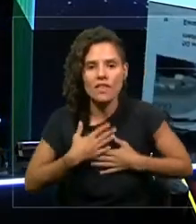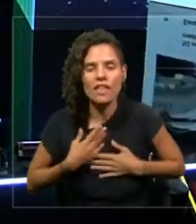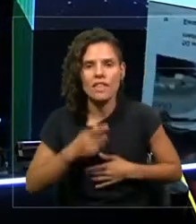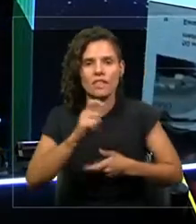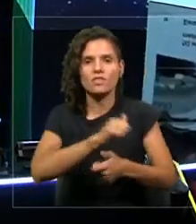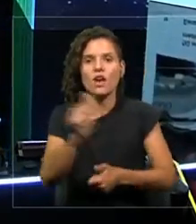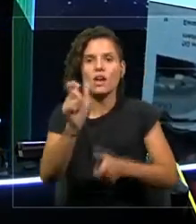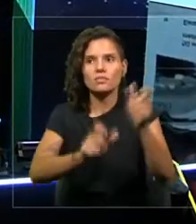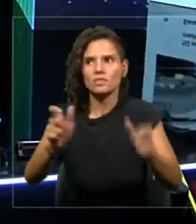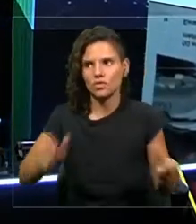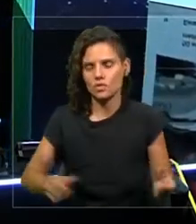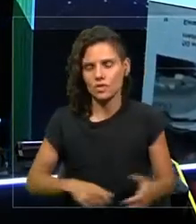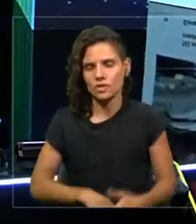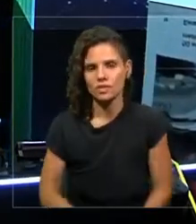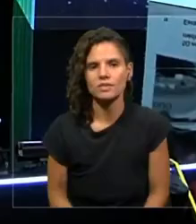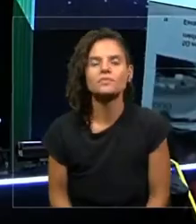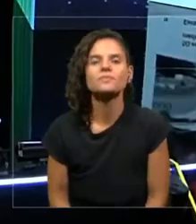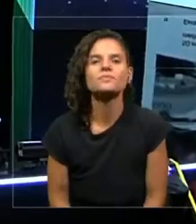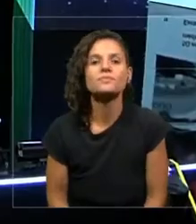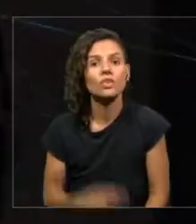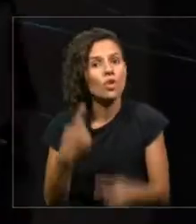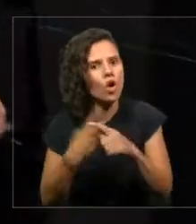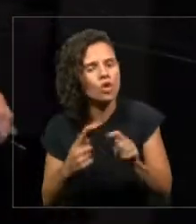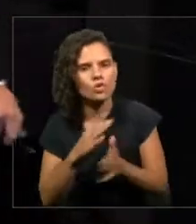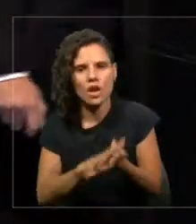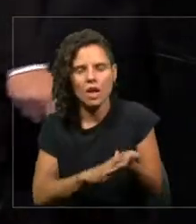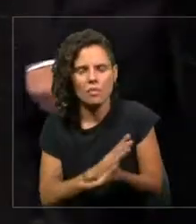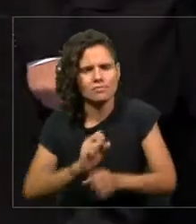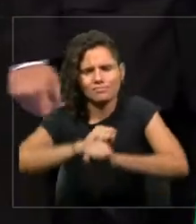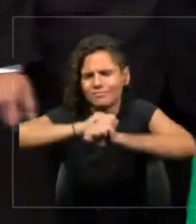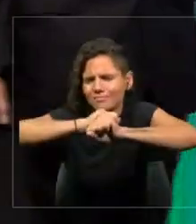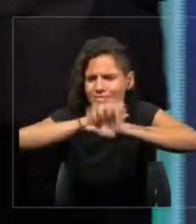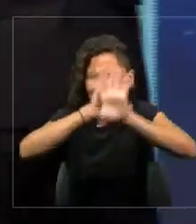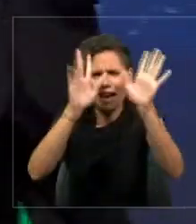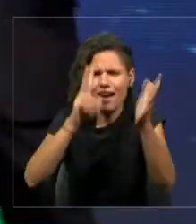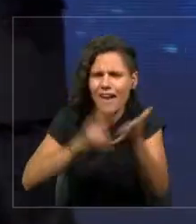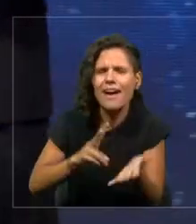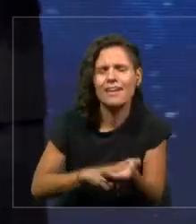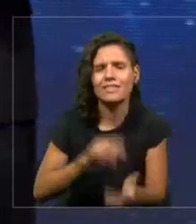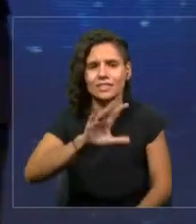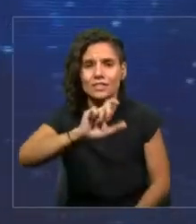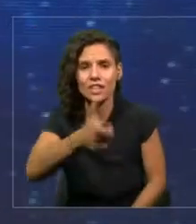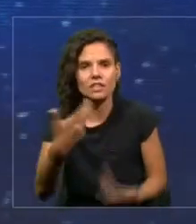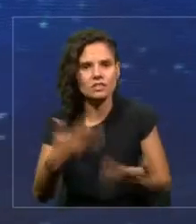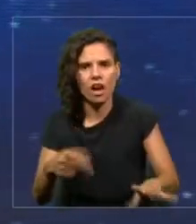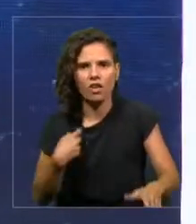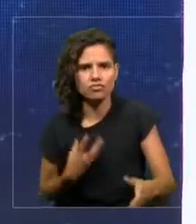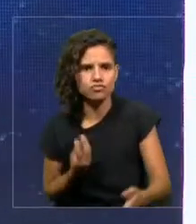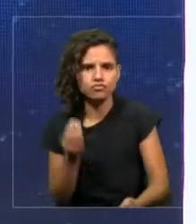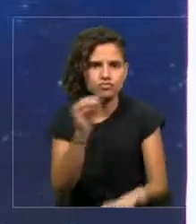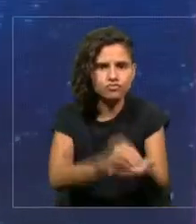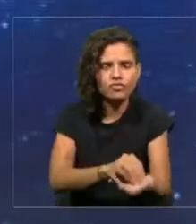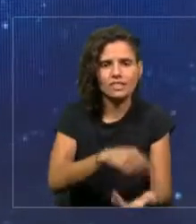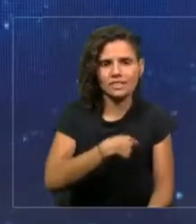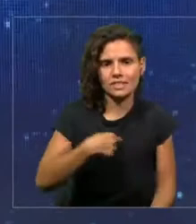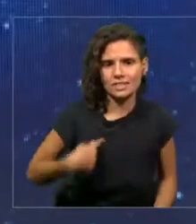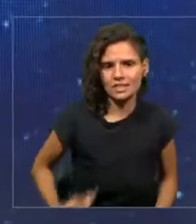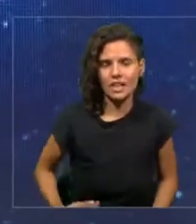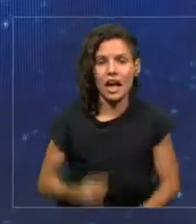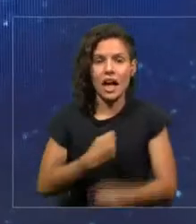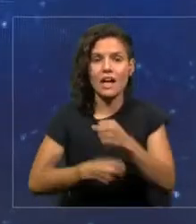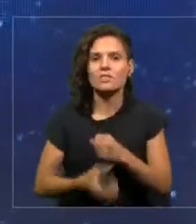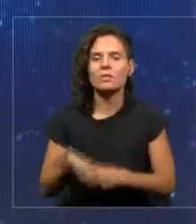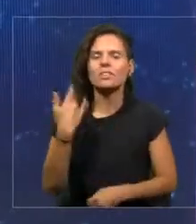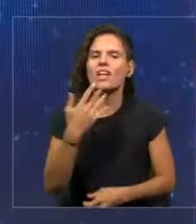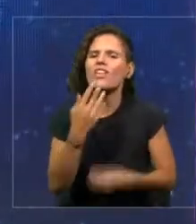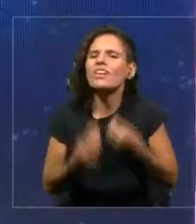Otro de los ejemplos tácitos hoy del 5G ya se llevó en China el año pasado la primera cirugía